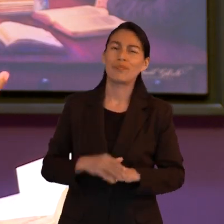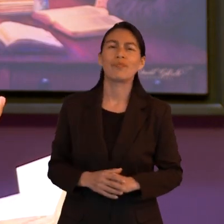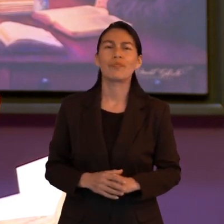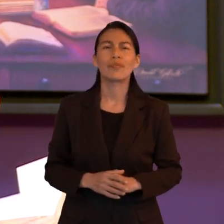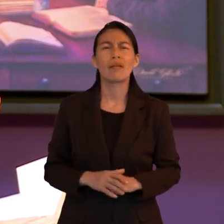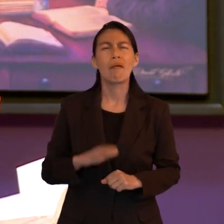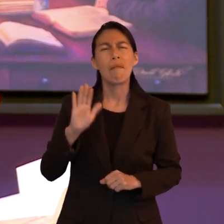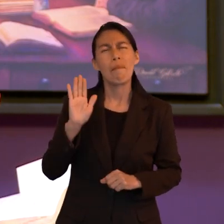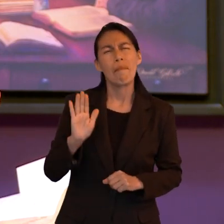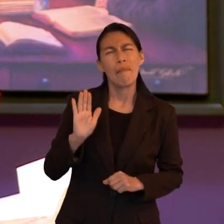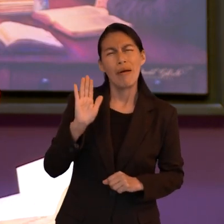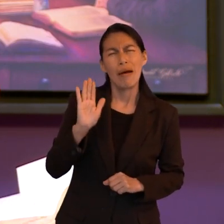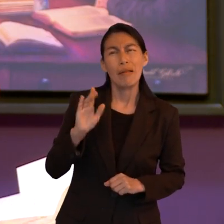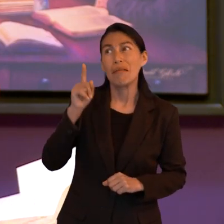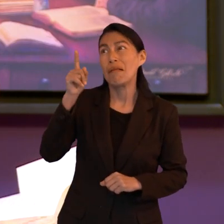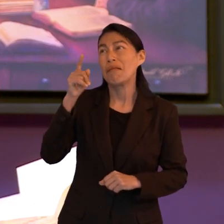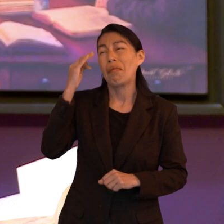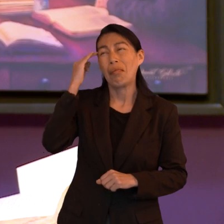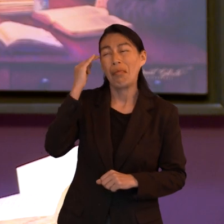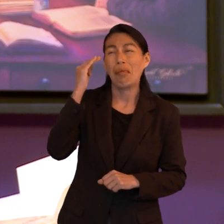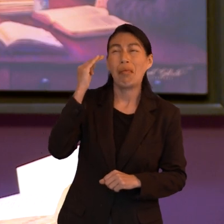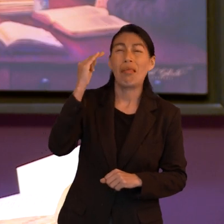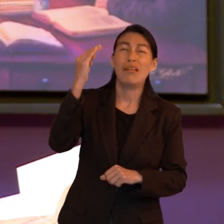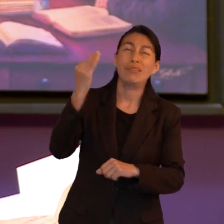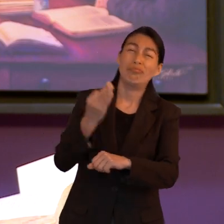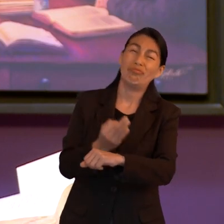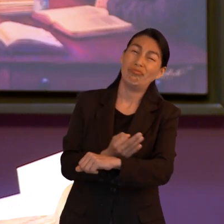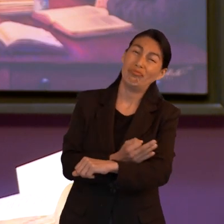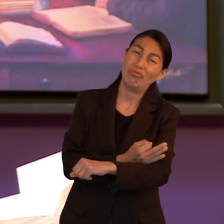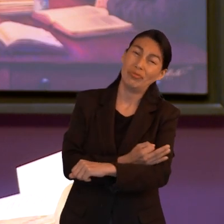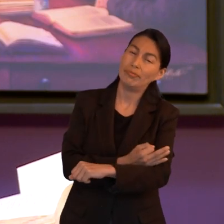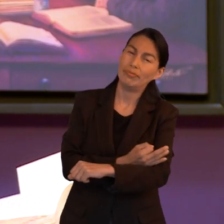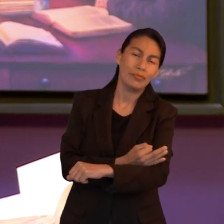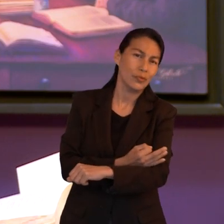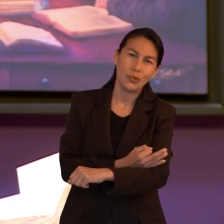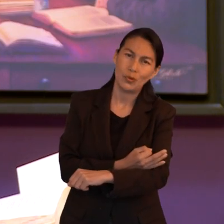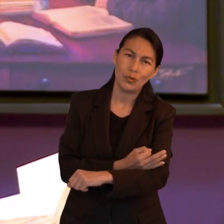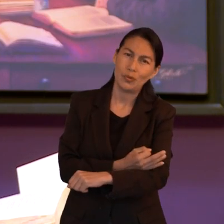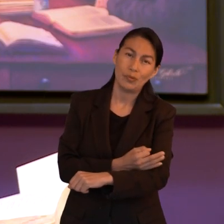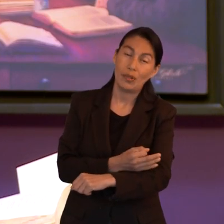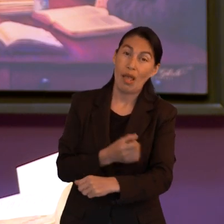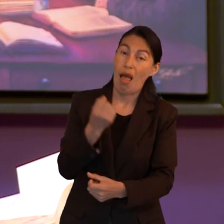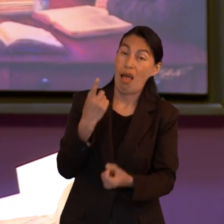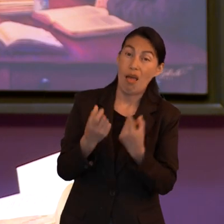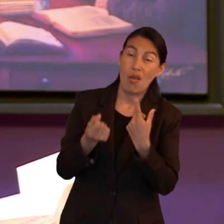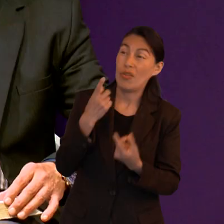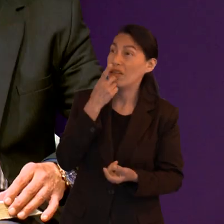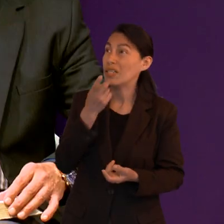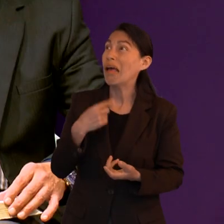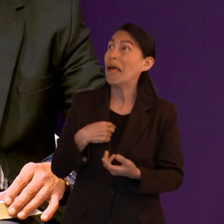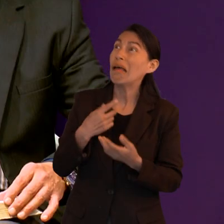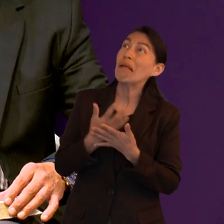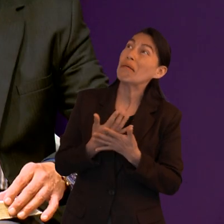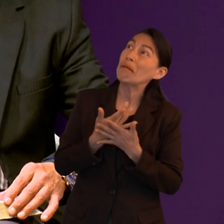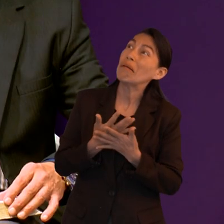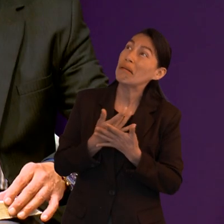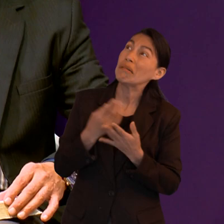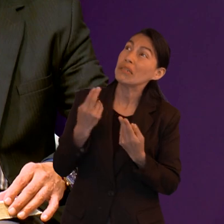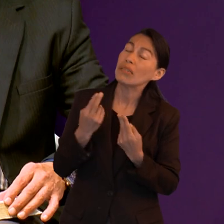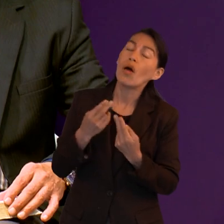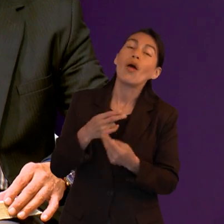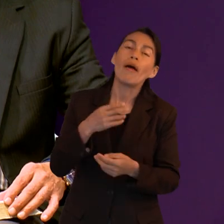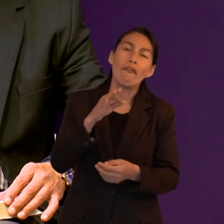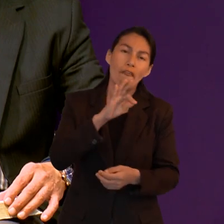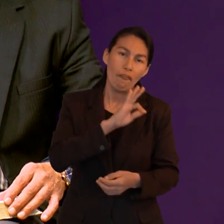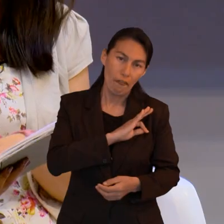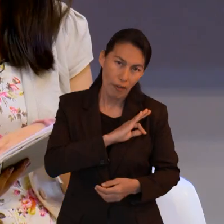paciencia de que aunque parece que está tardando, pero necesito esperar. Y esa espera requiere